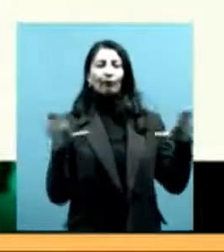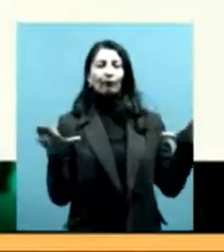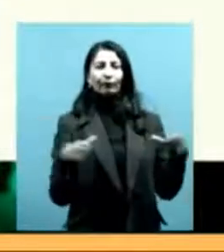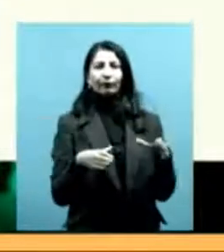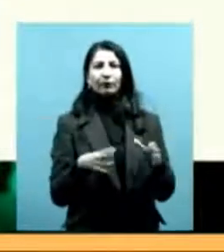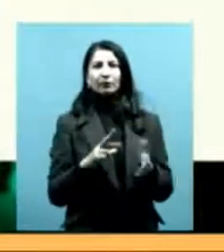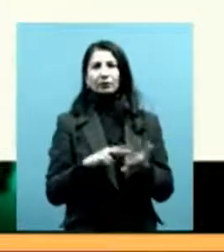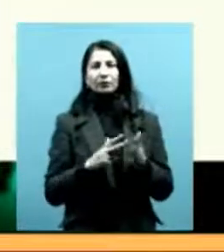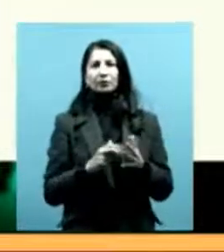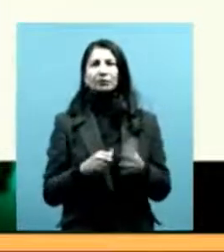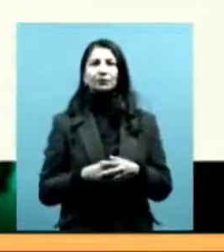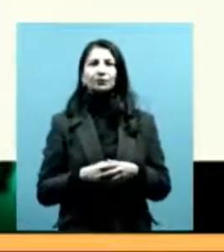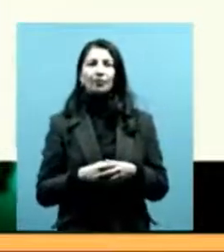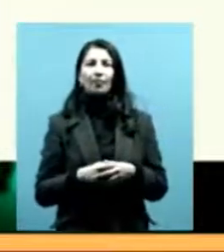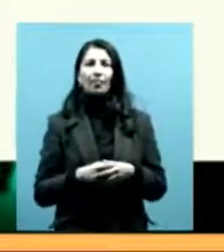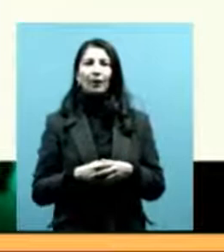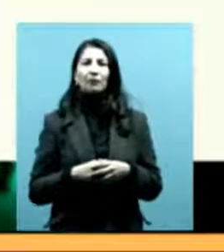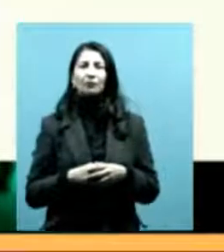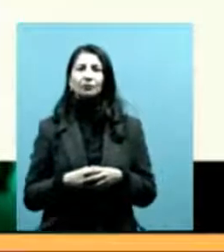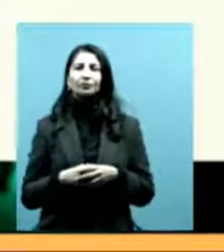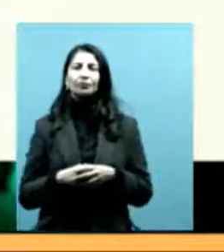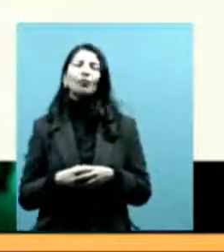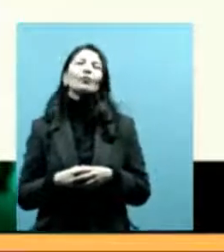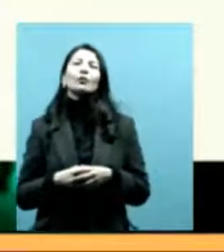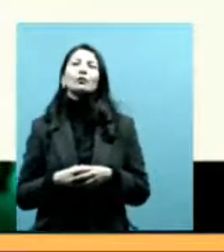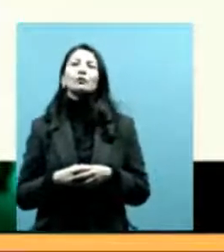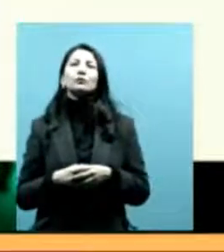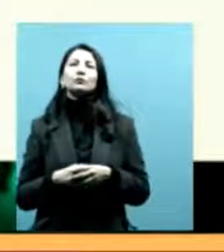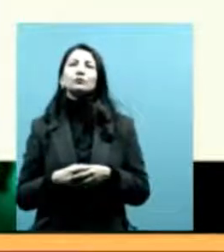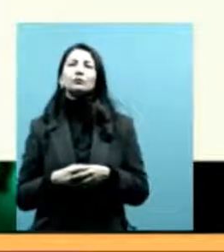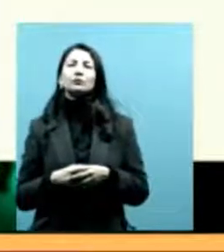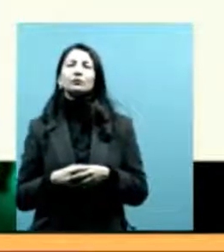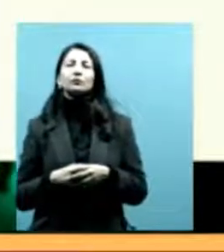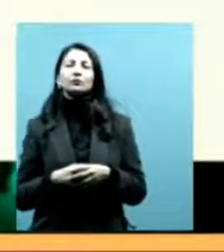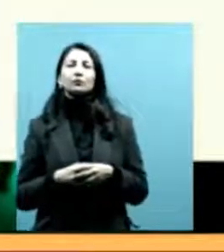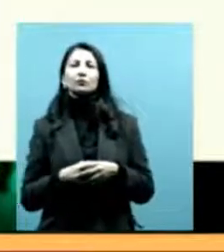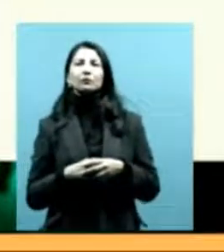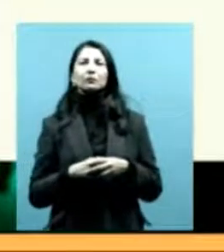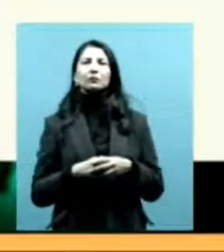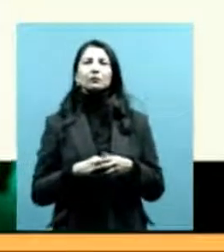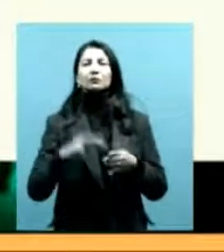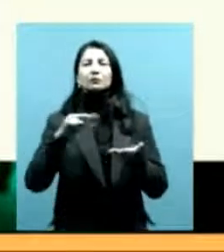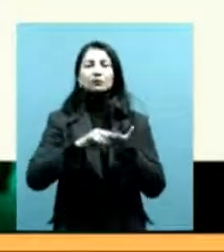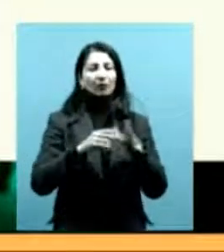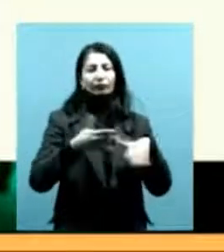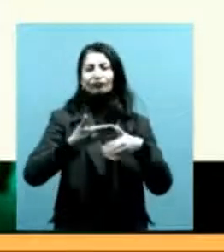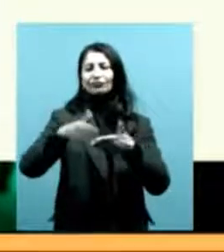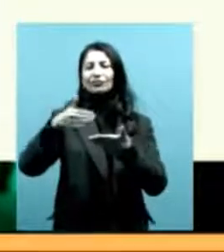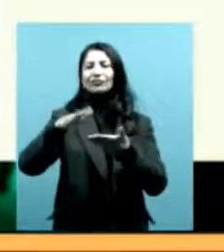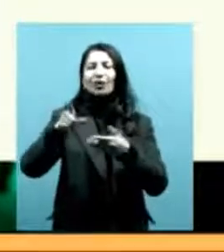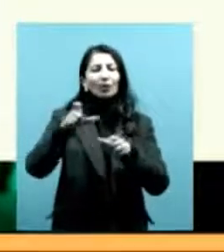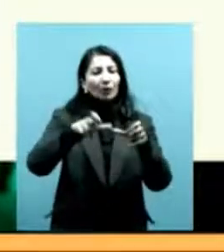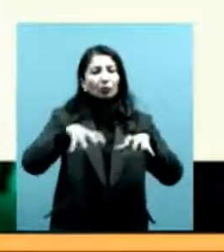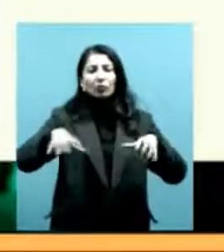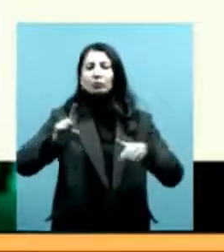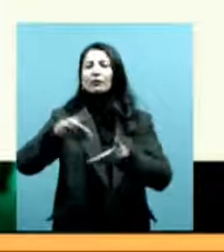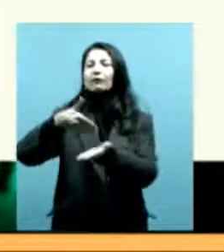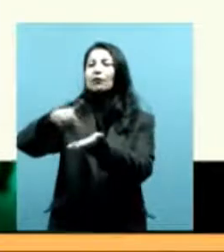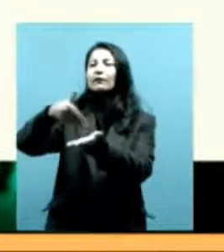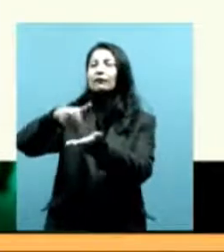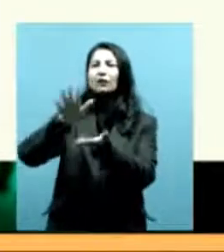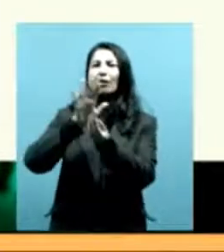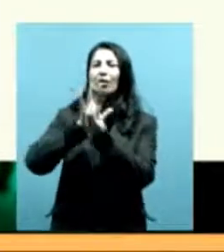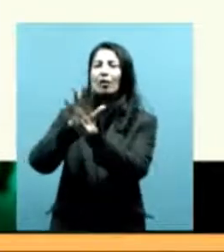reserva es lo que les contaba antes el desalojo del 1937. Se los lleva a todos en camiones a otros lados.